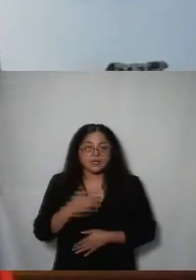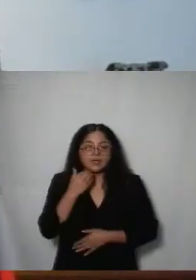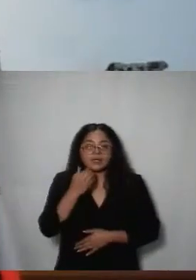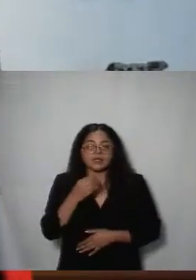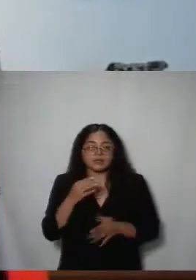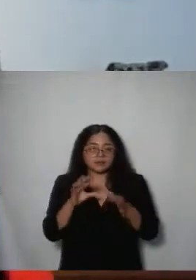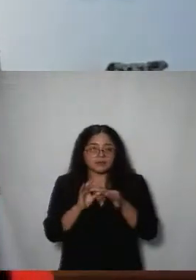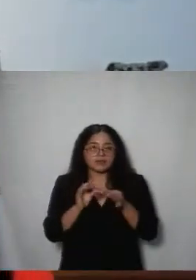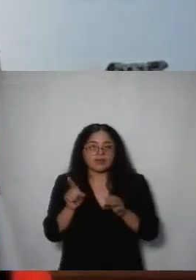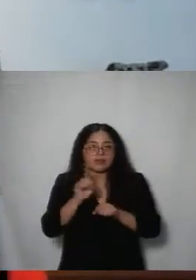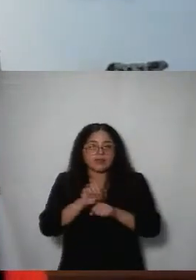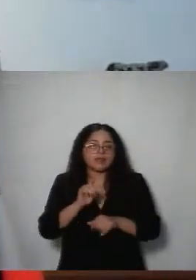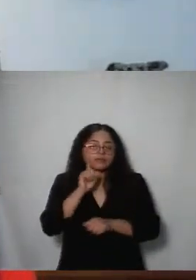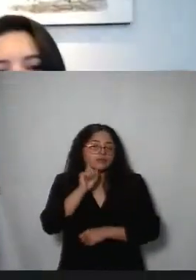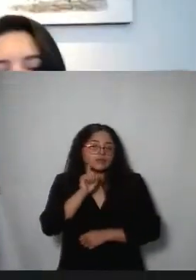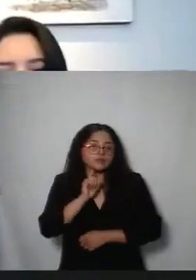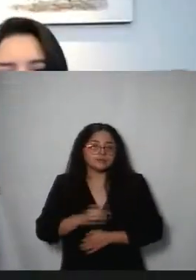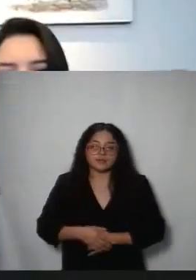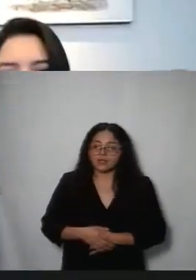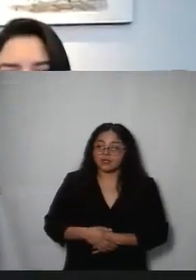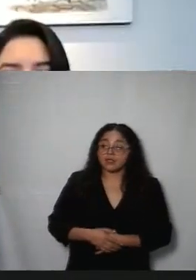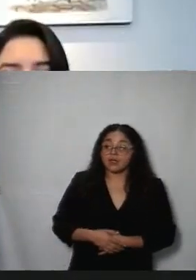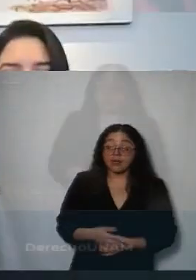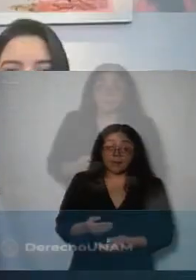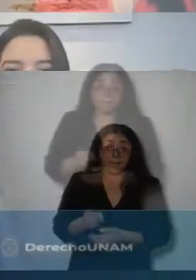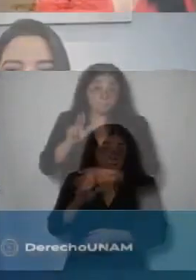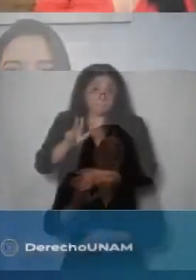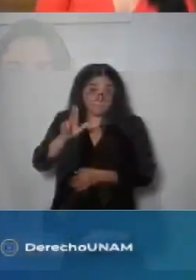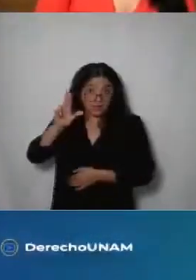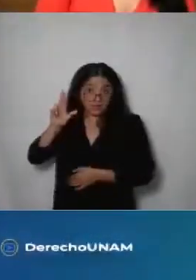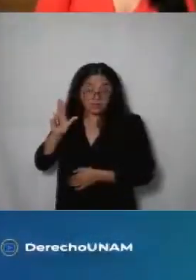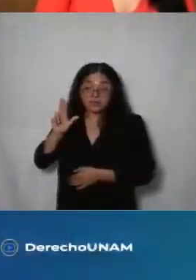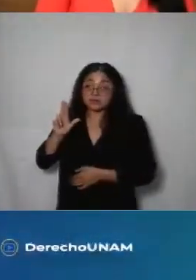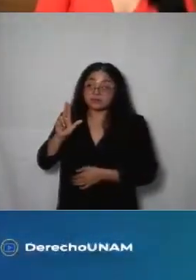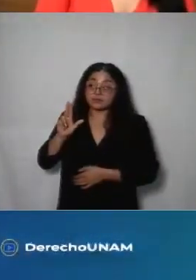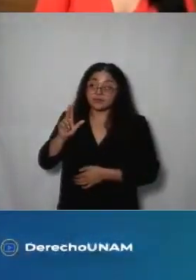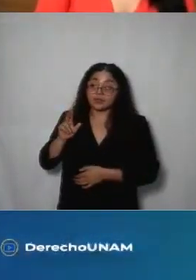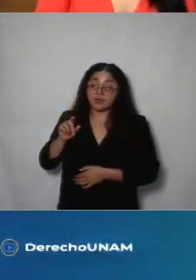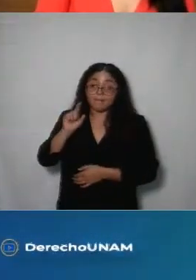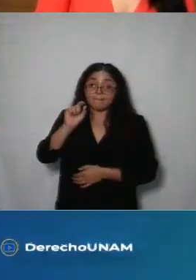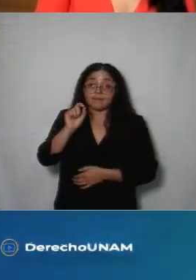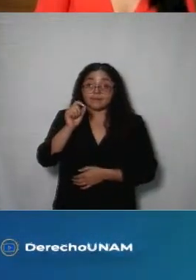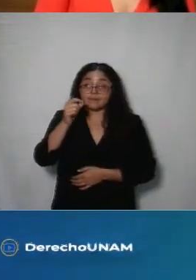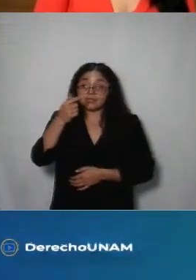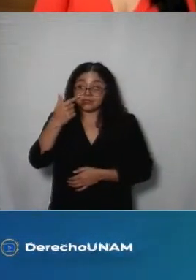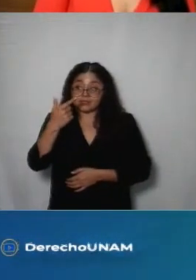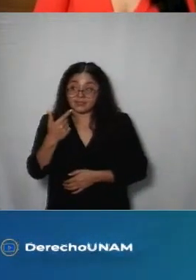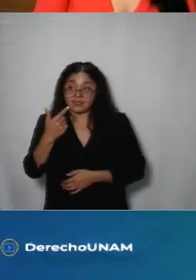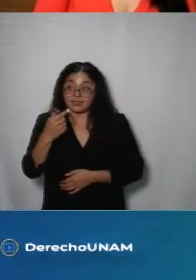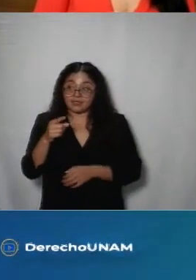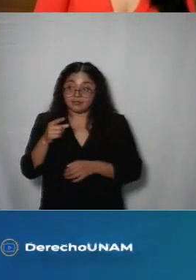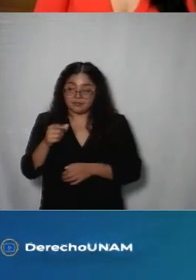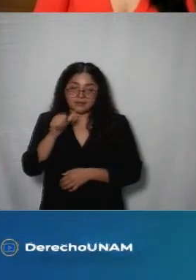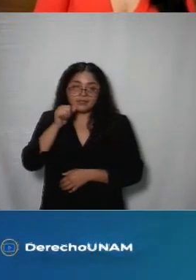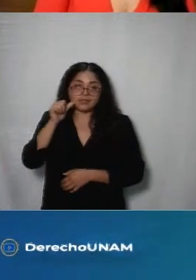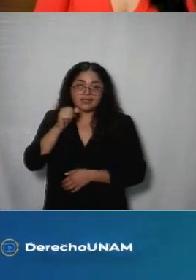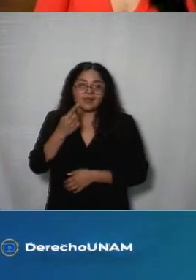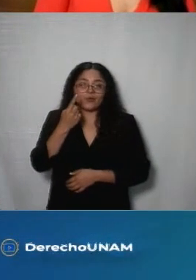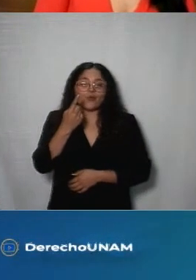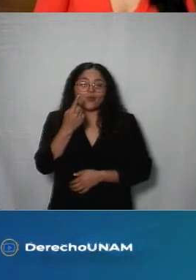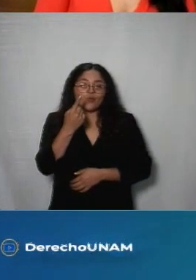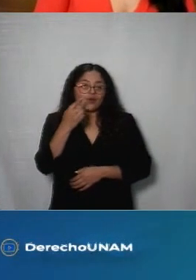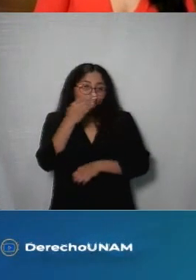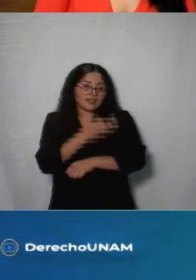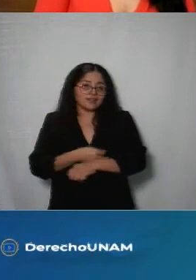marco del día de la mujer bueno pues les cuento que justo el martes pasado que fue 27 el día de ayer a la una de la